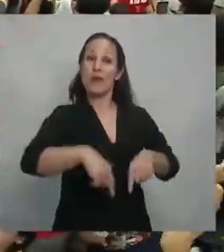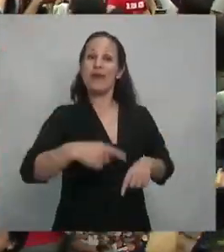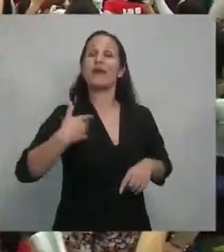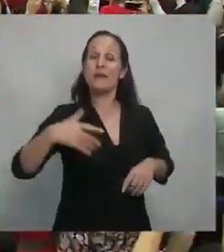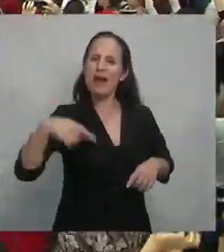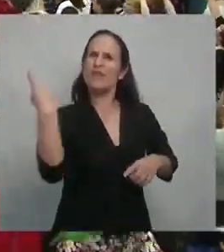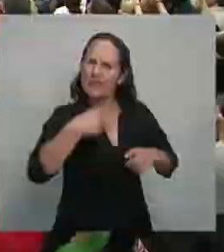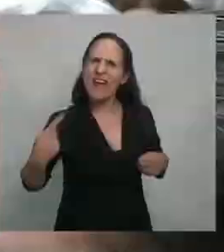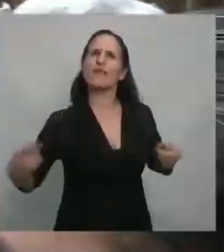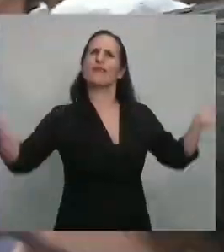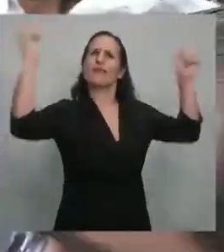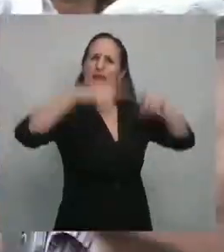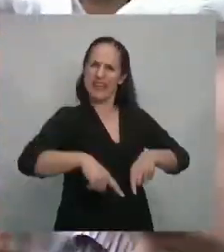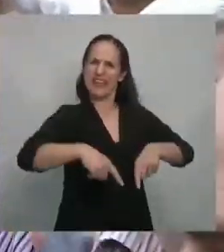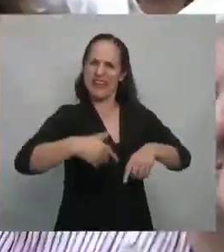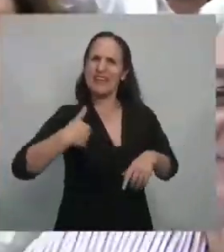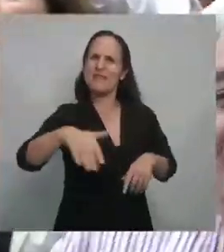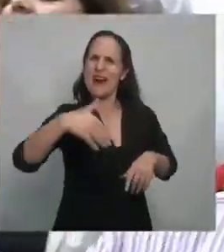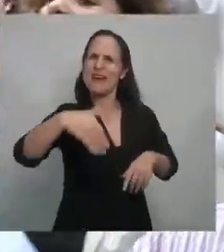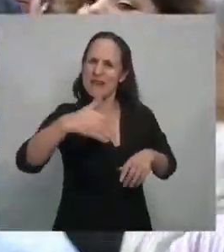¡Avorer, vamos a volver!